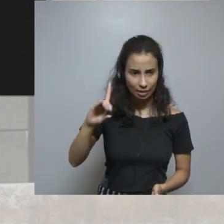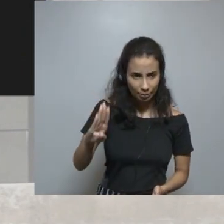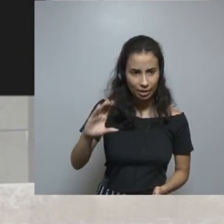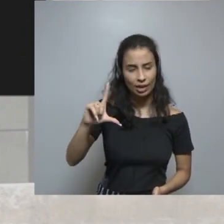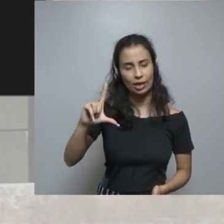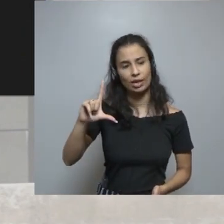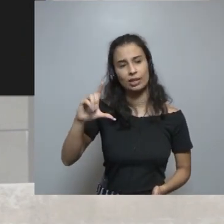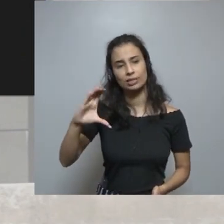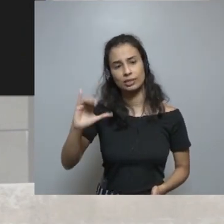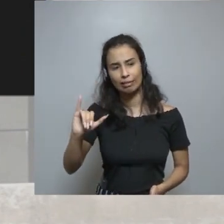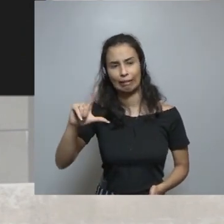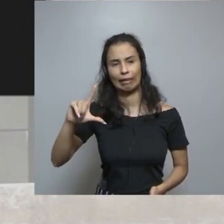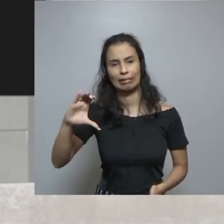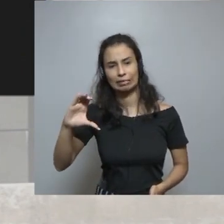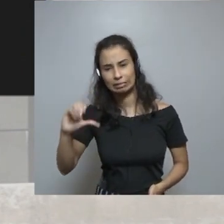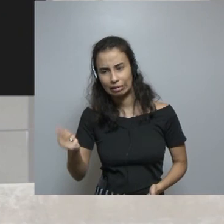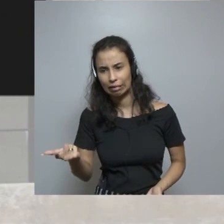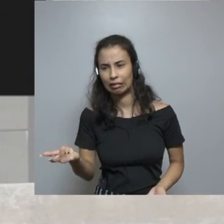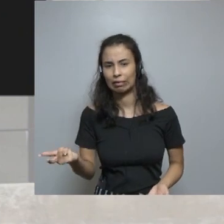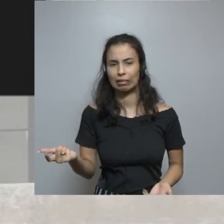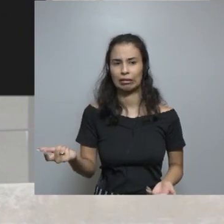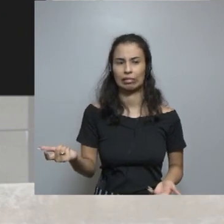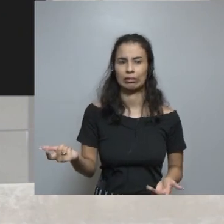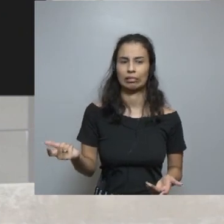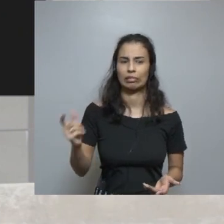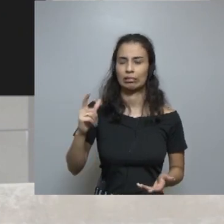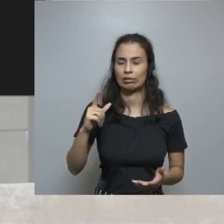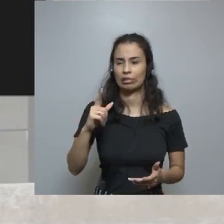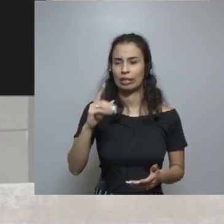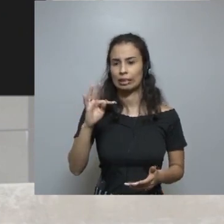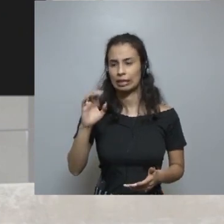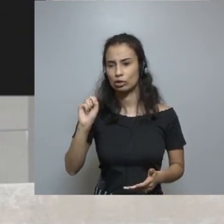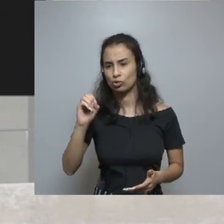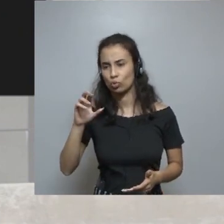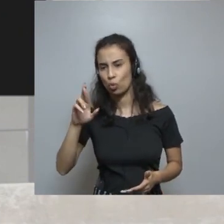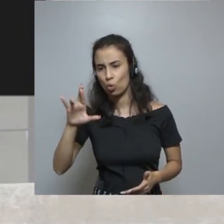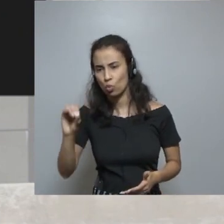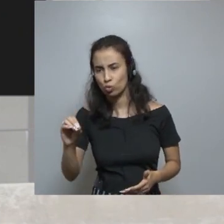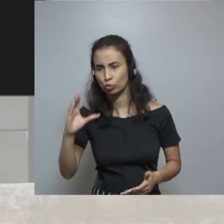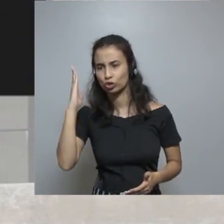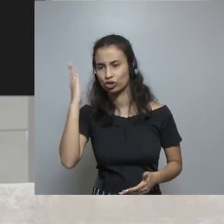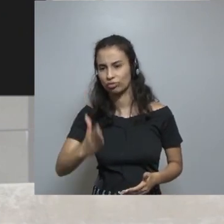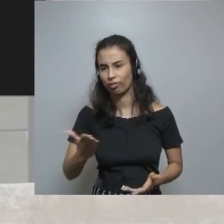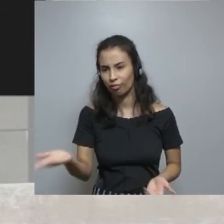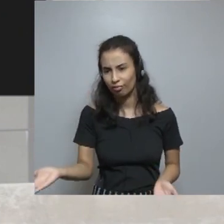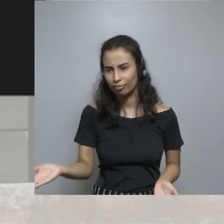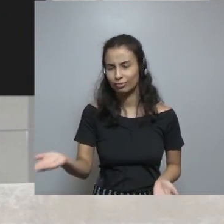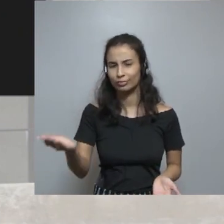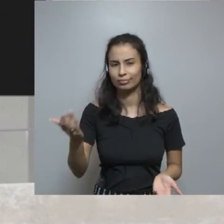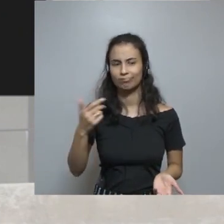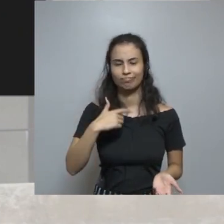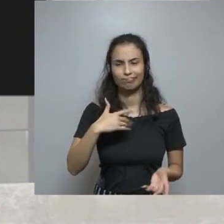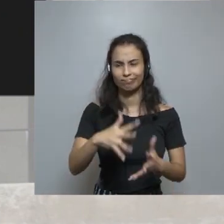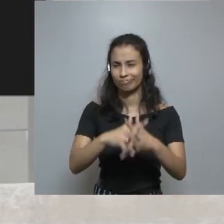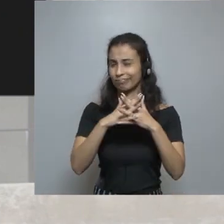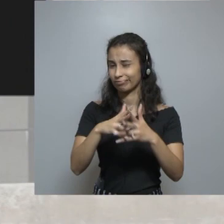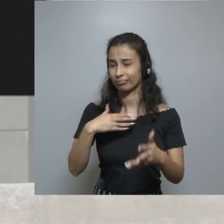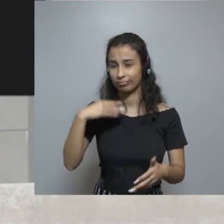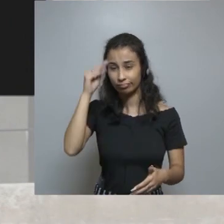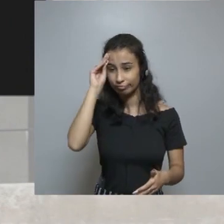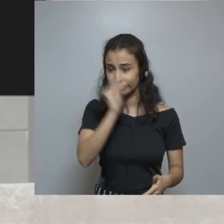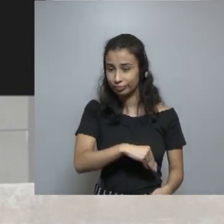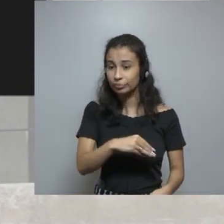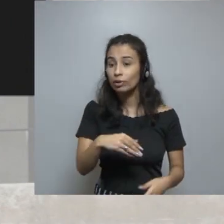sobre las aplicaciones en Tesoro Directo o LCI, LCA. Y